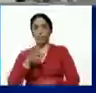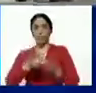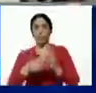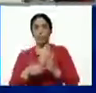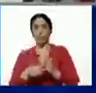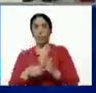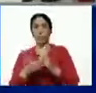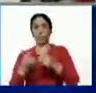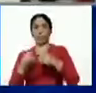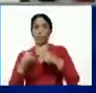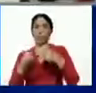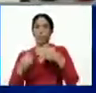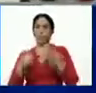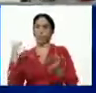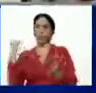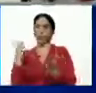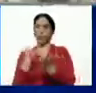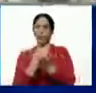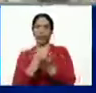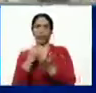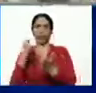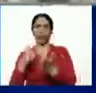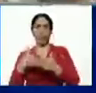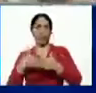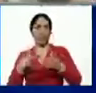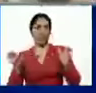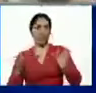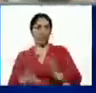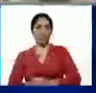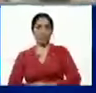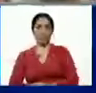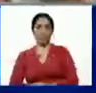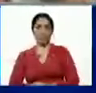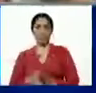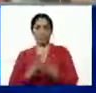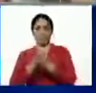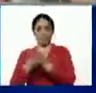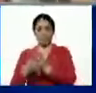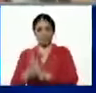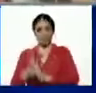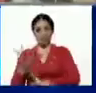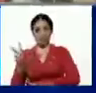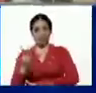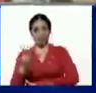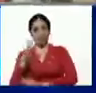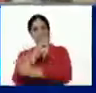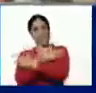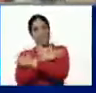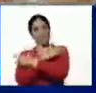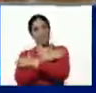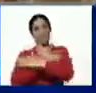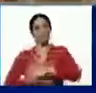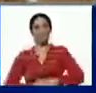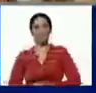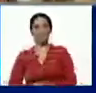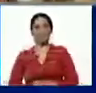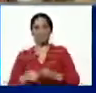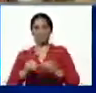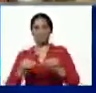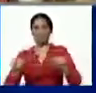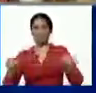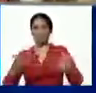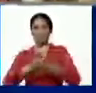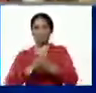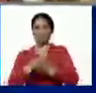a diversificar las marcas y a garantizar la arepa del venezolano. Felicitaciones Harinarepa